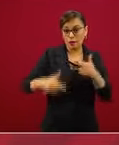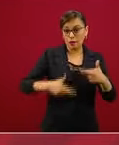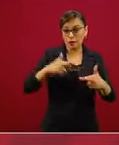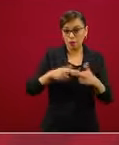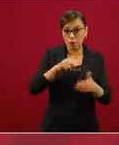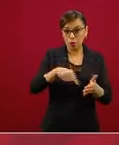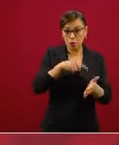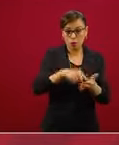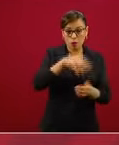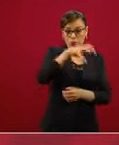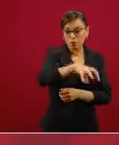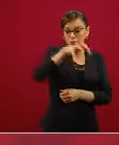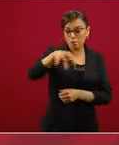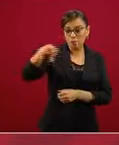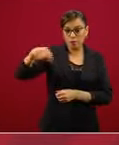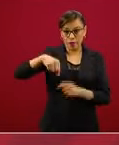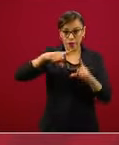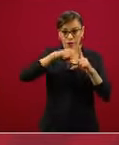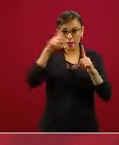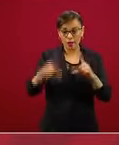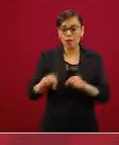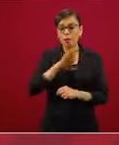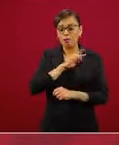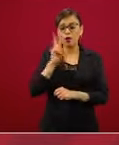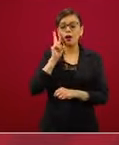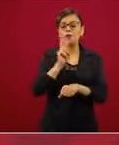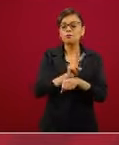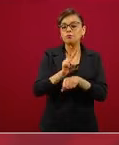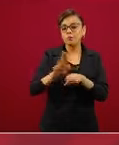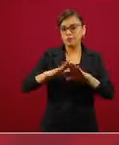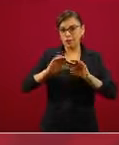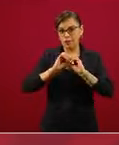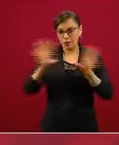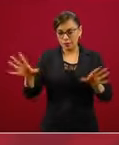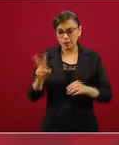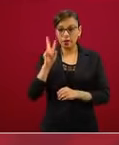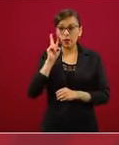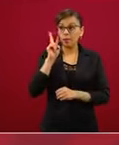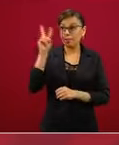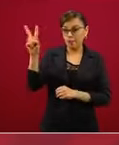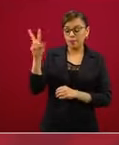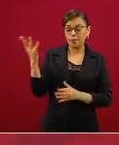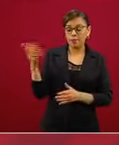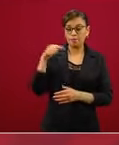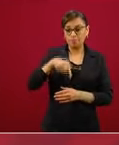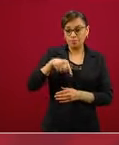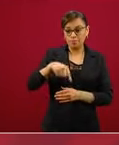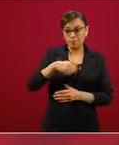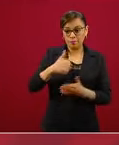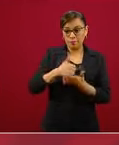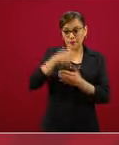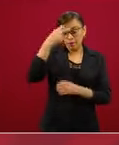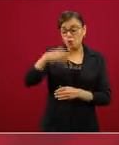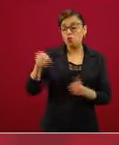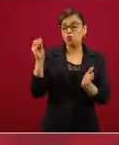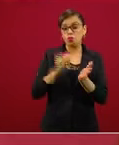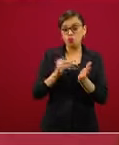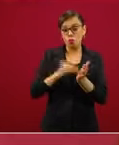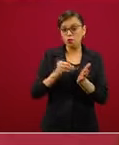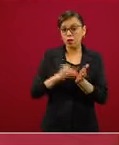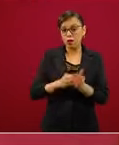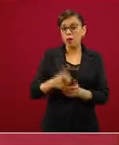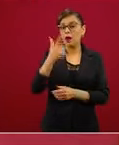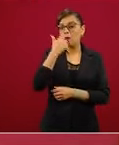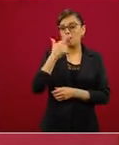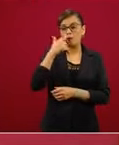nuestro país. Como lo acaban ustedes de ver, en el centro del país, en el Valle de México, todavía estamos en el semáforo rojo, es decir, estamos